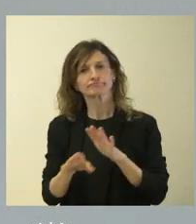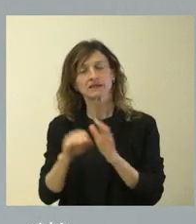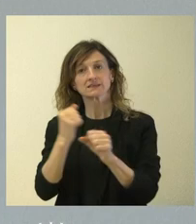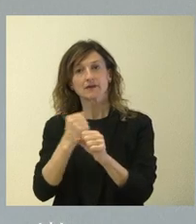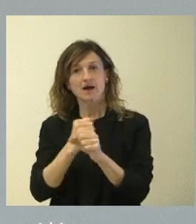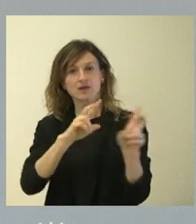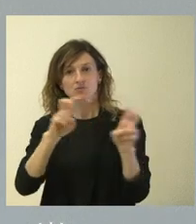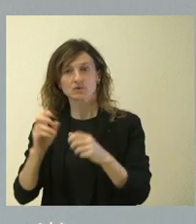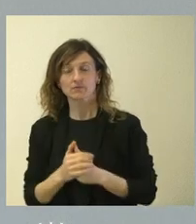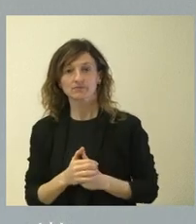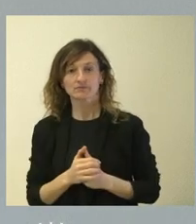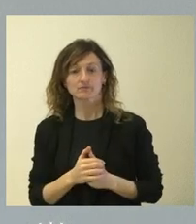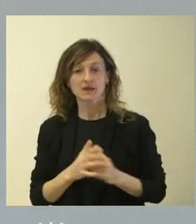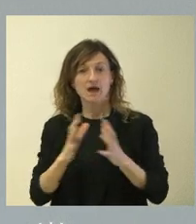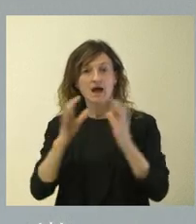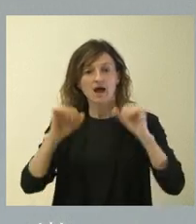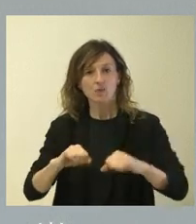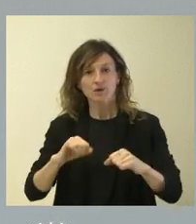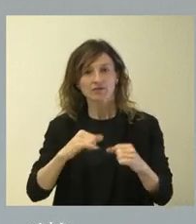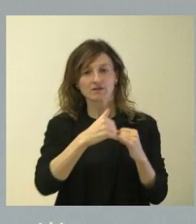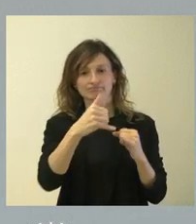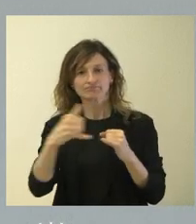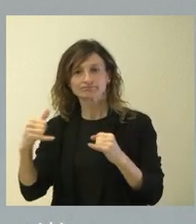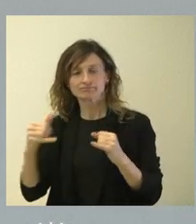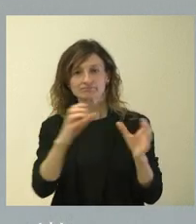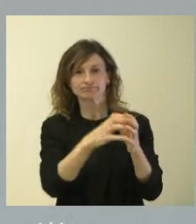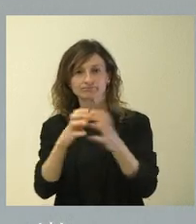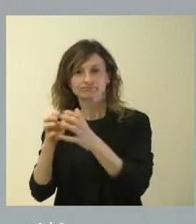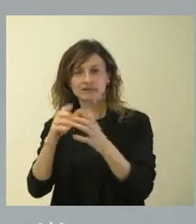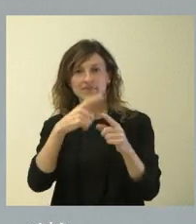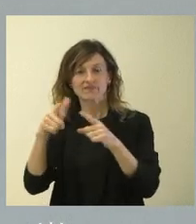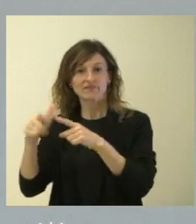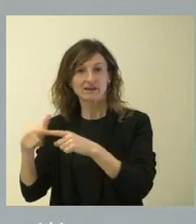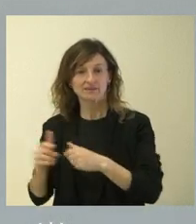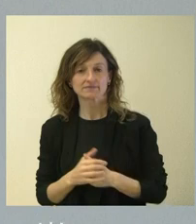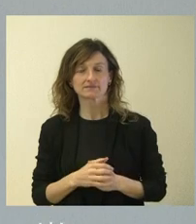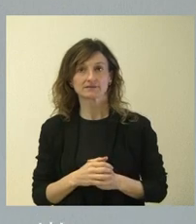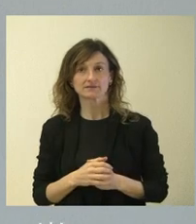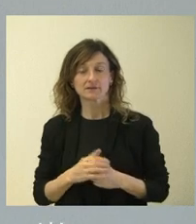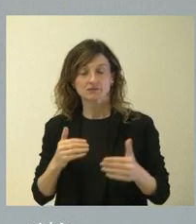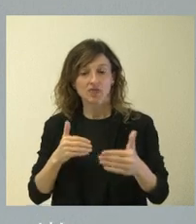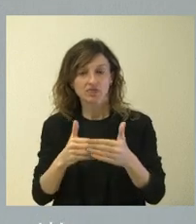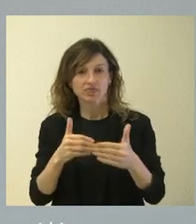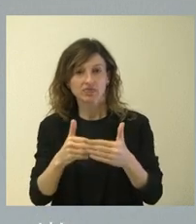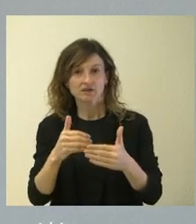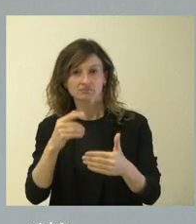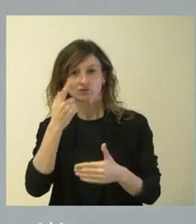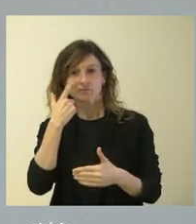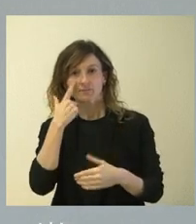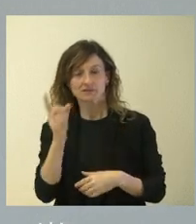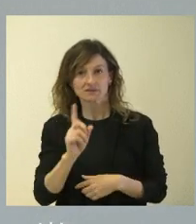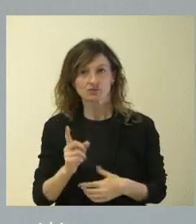porque los acuerdos implican a muchas partes. A veces las posiciones de las partes no son siempre próximas y ni siquiera me refiero a la